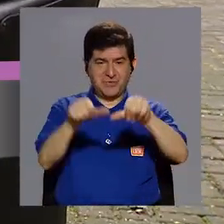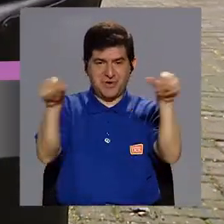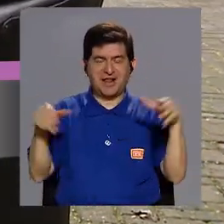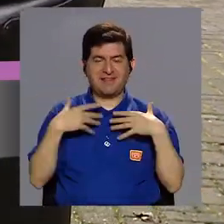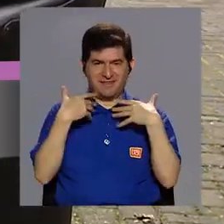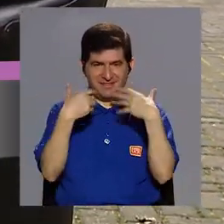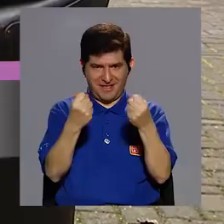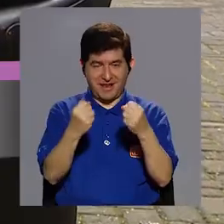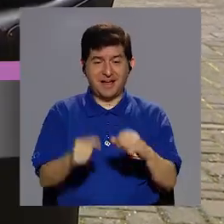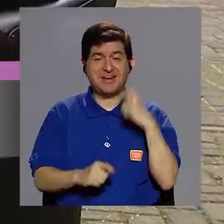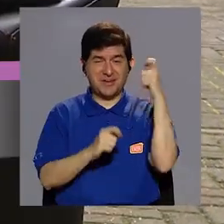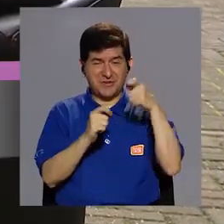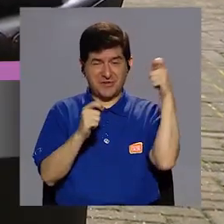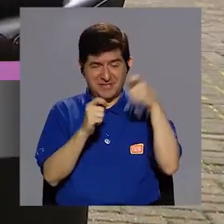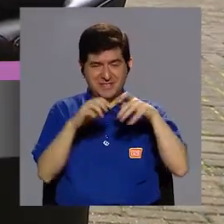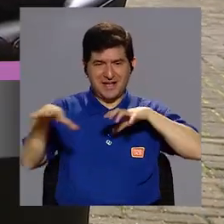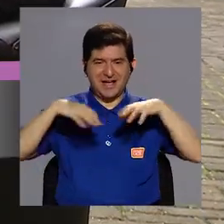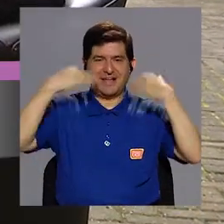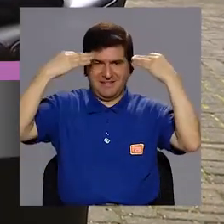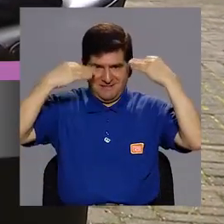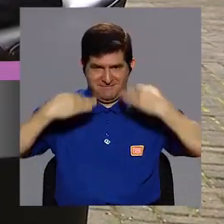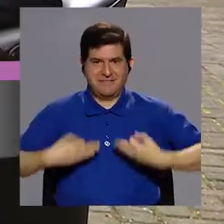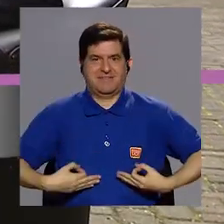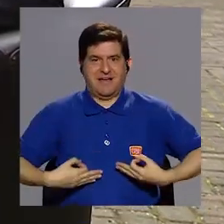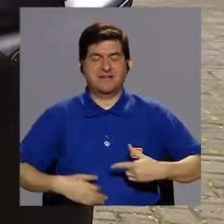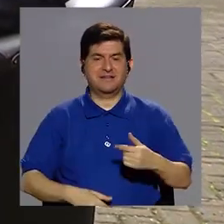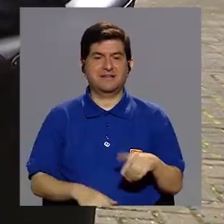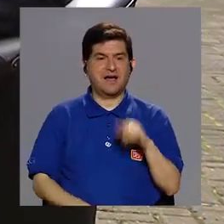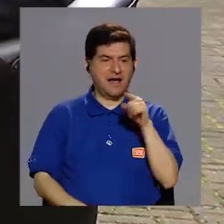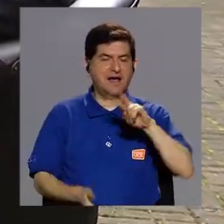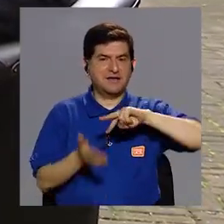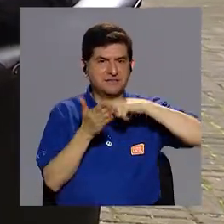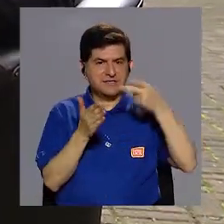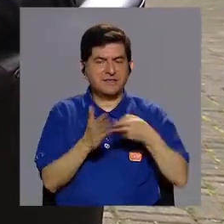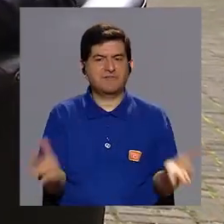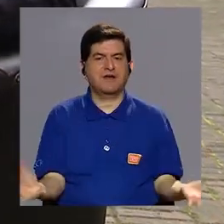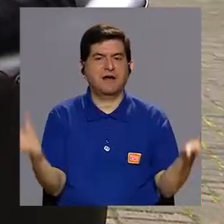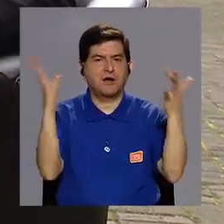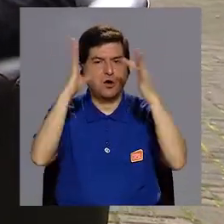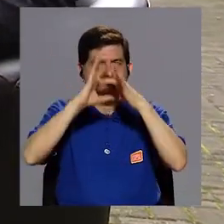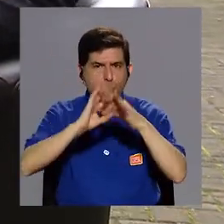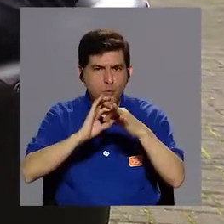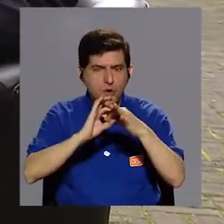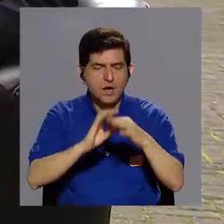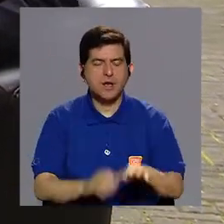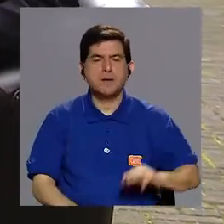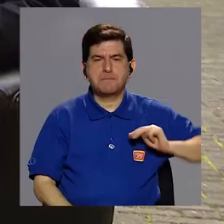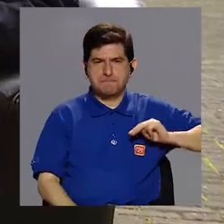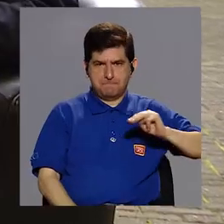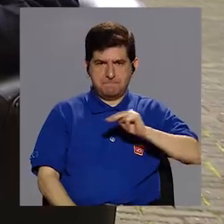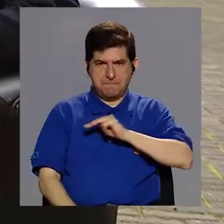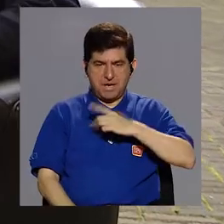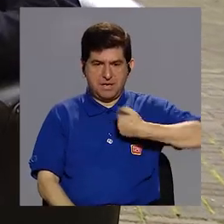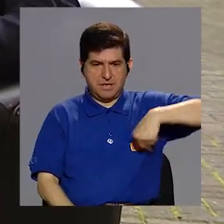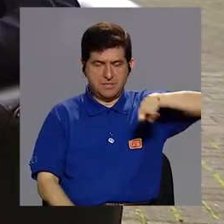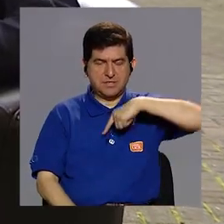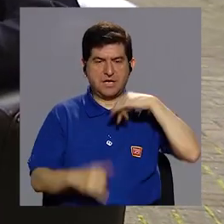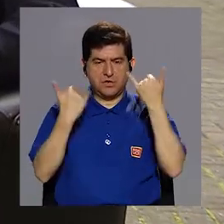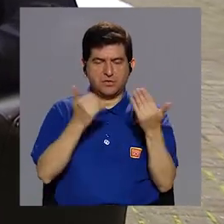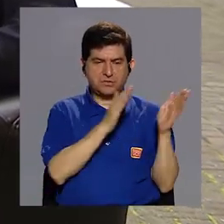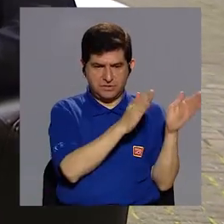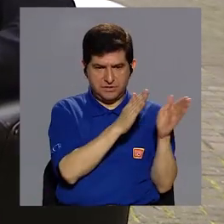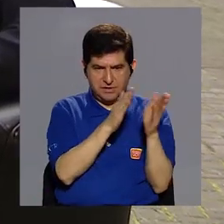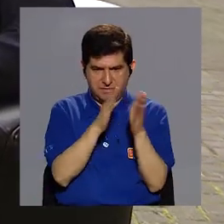del sector salud y específicamente el de actividad física. Esto llama a la vinculación con los ministerios que